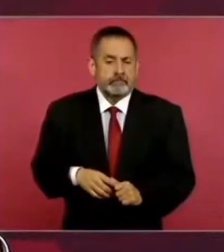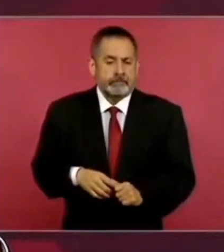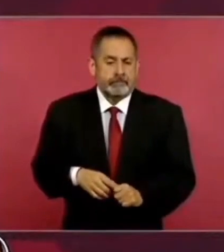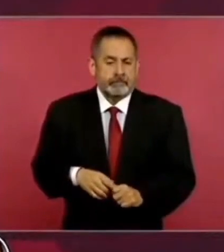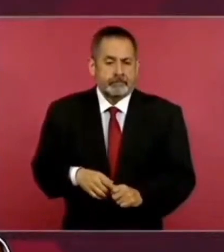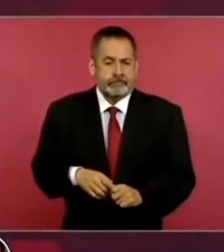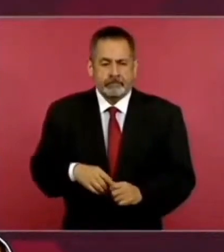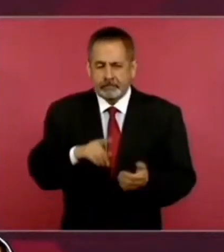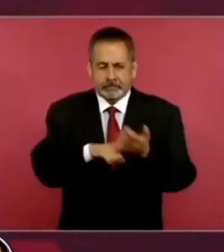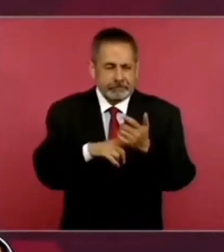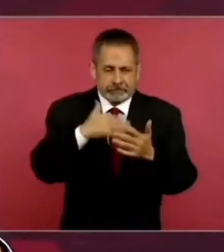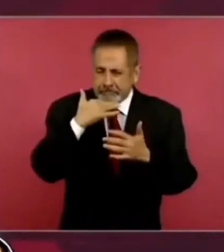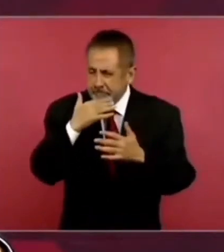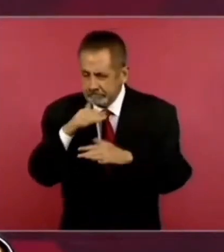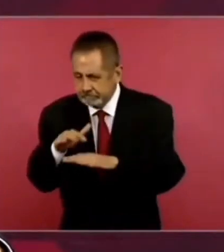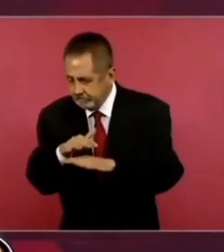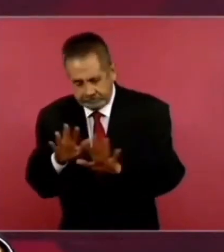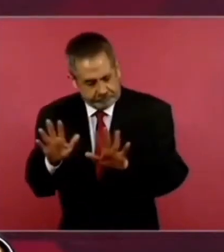los vicios.